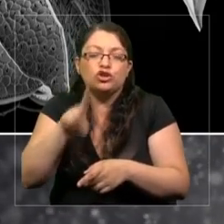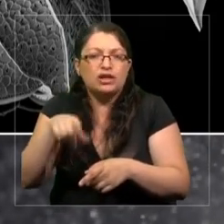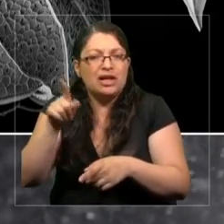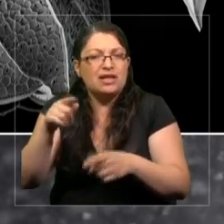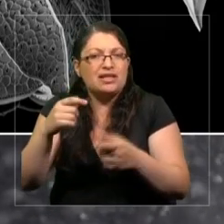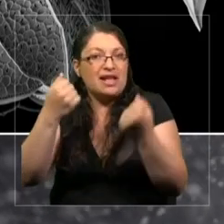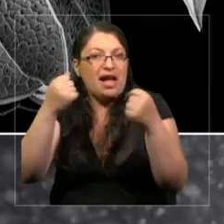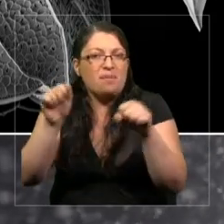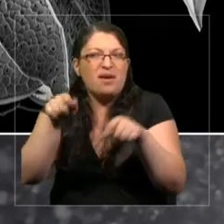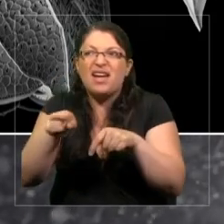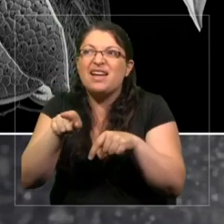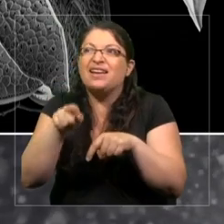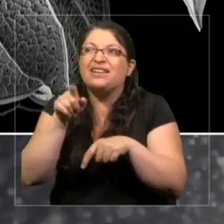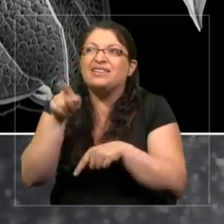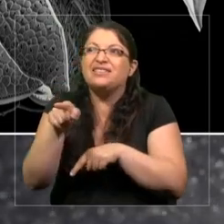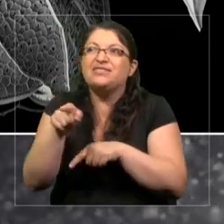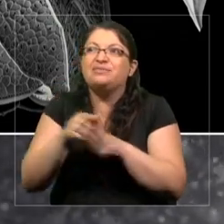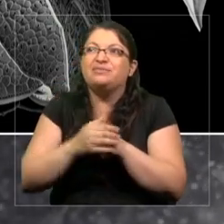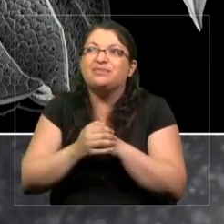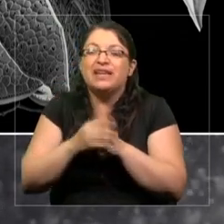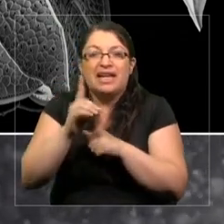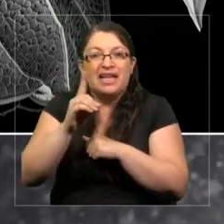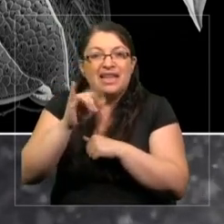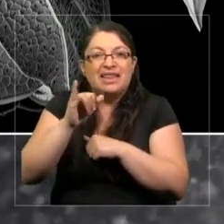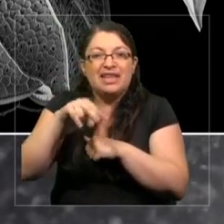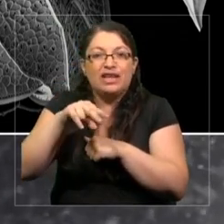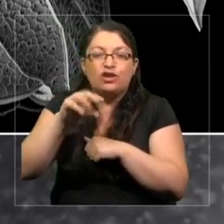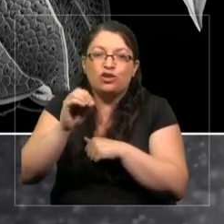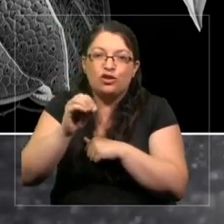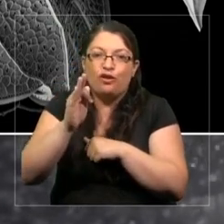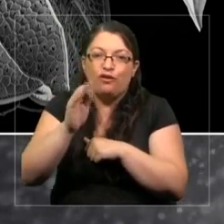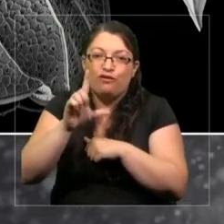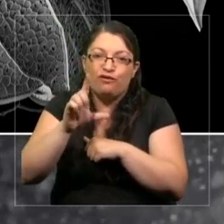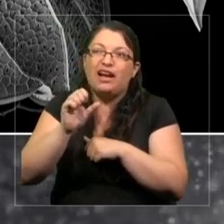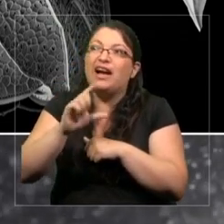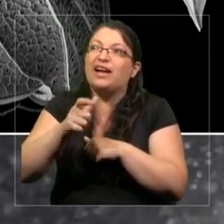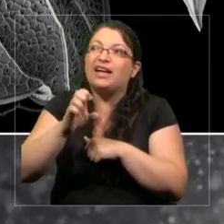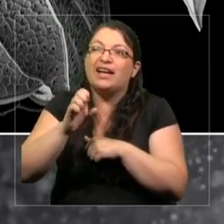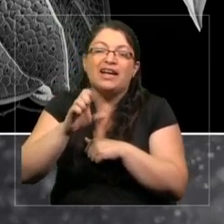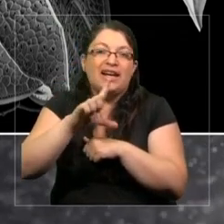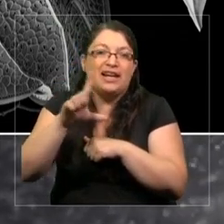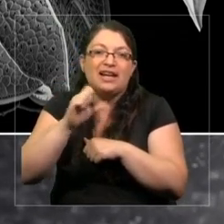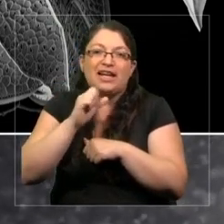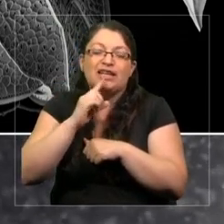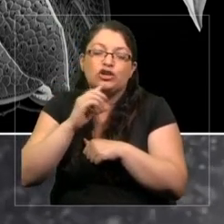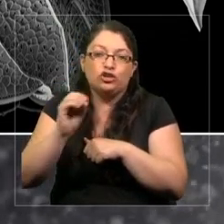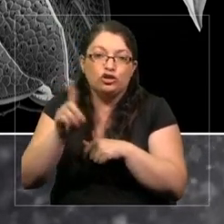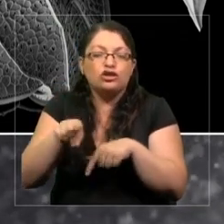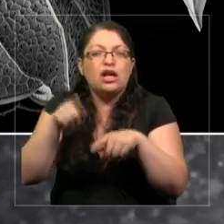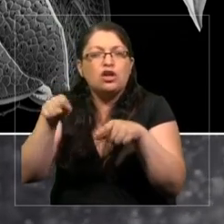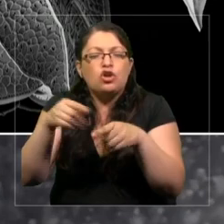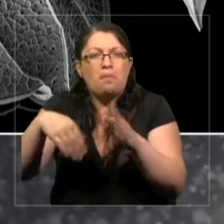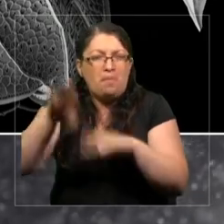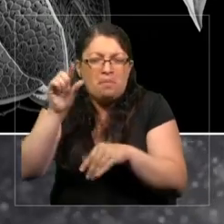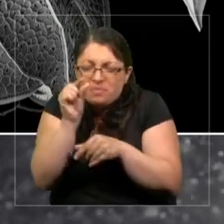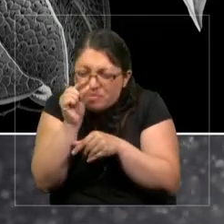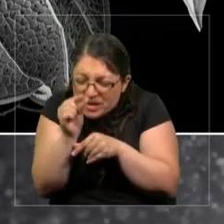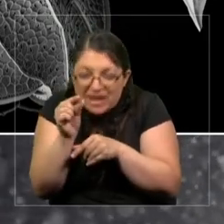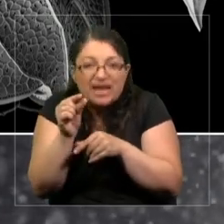dinoflagelatos. Este es el grupo más pequeños en todas las fracciones, muchos más diversos que los animales.